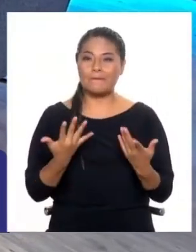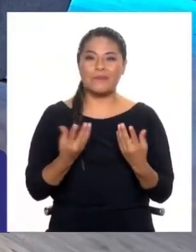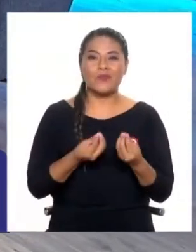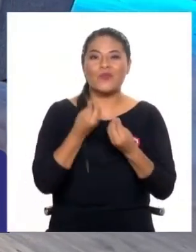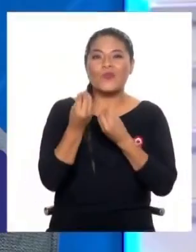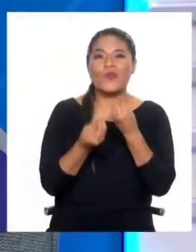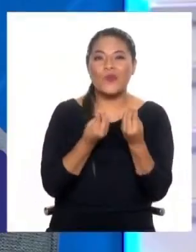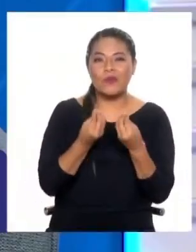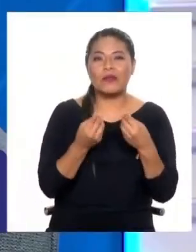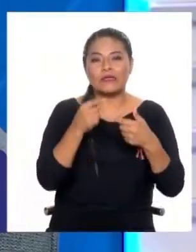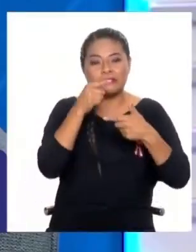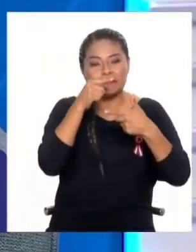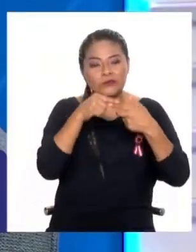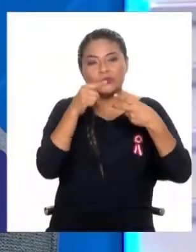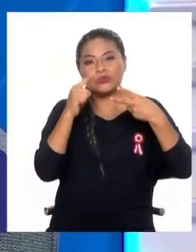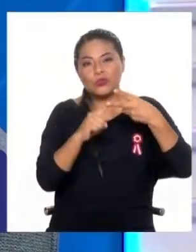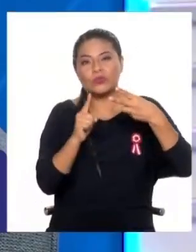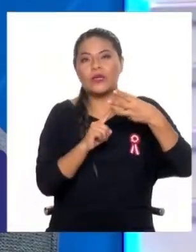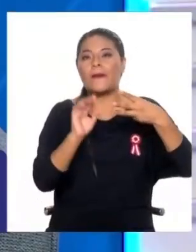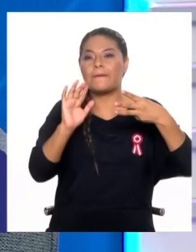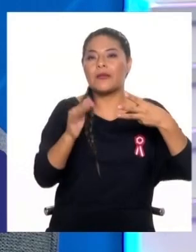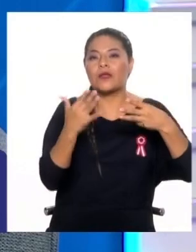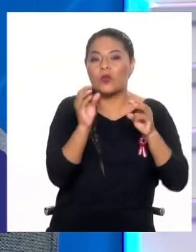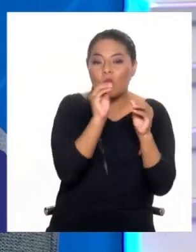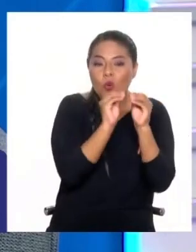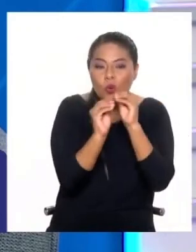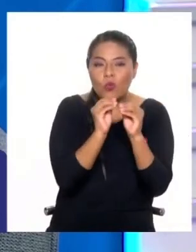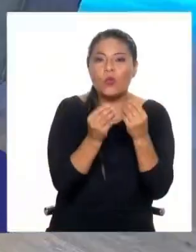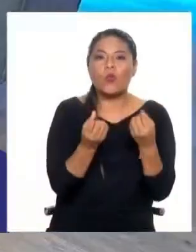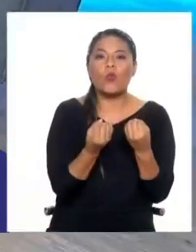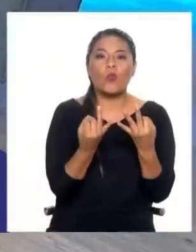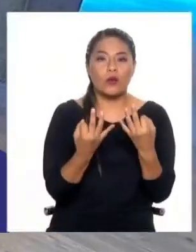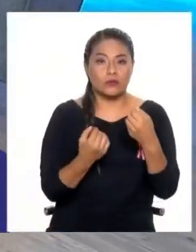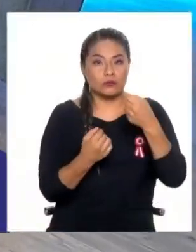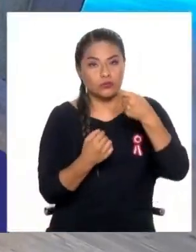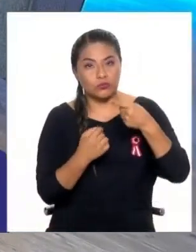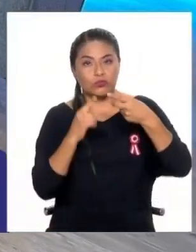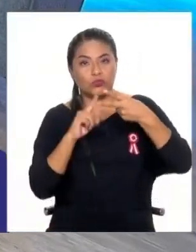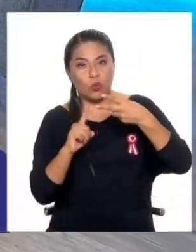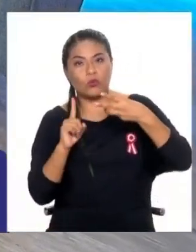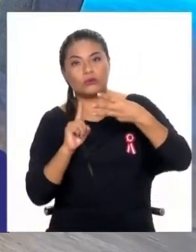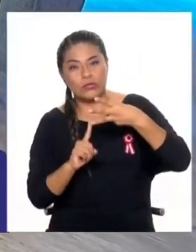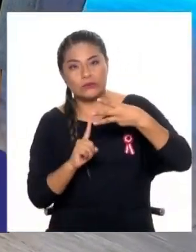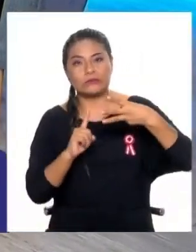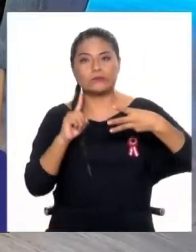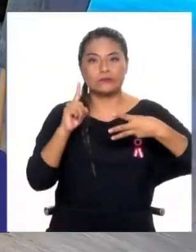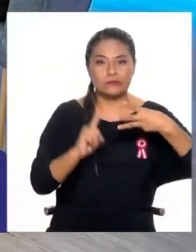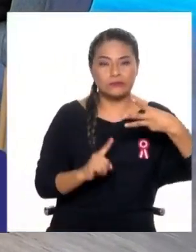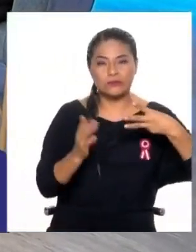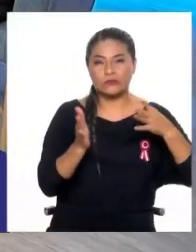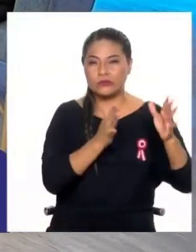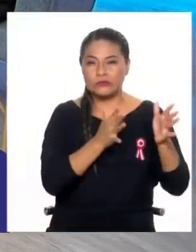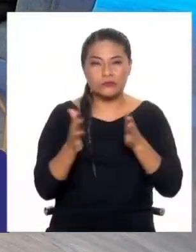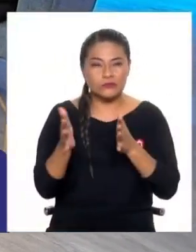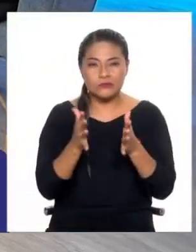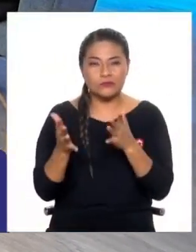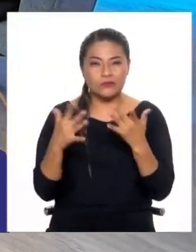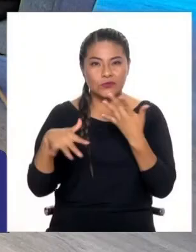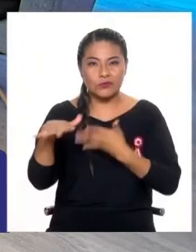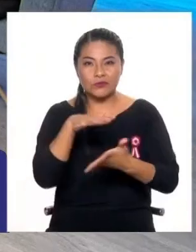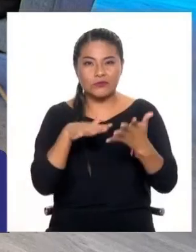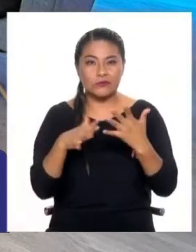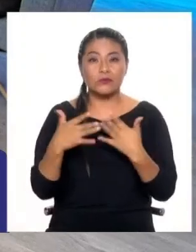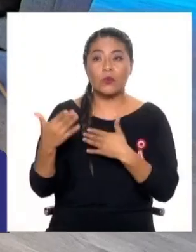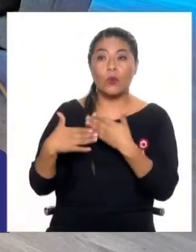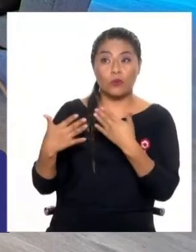¿cuáles serían los tres primeros pasos que tú sugieres para tratar de ordenar esto? Porque esta informalidad, este desorden, justamente nos pone en